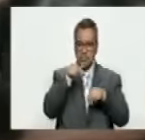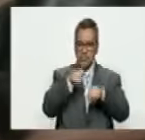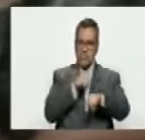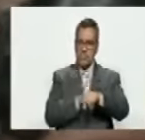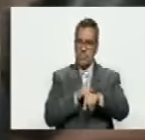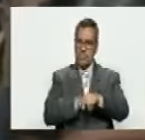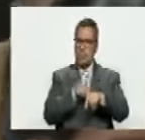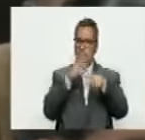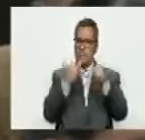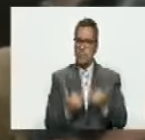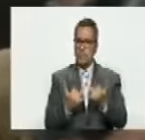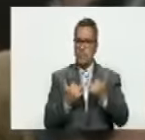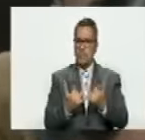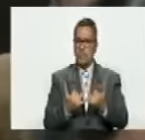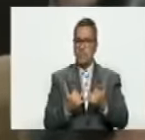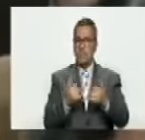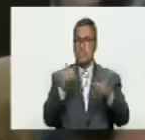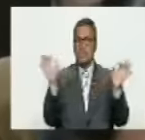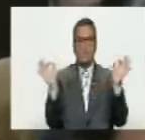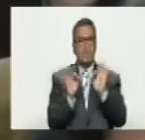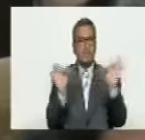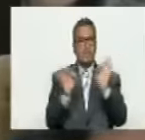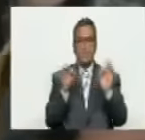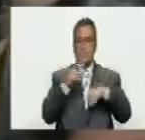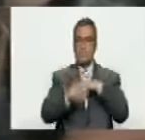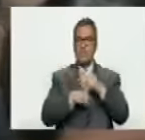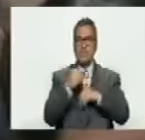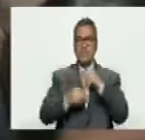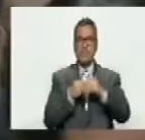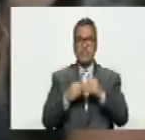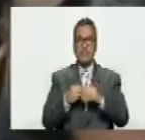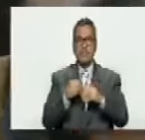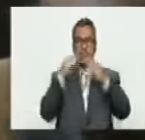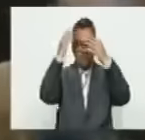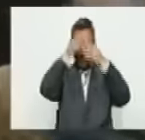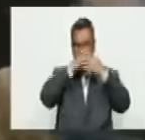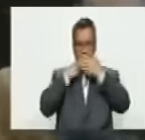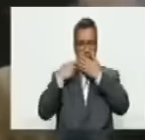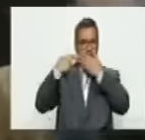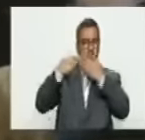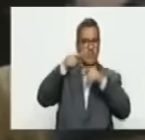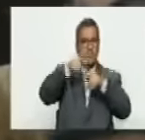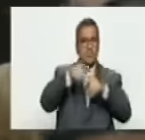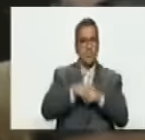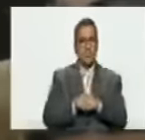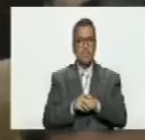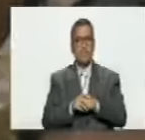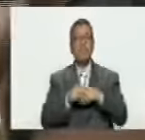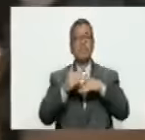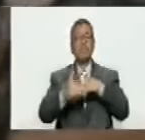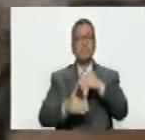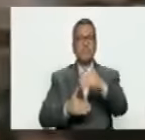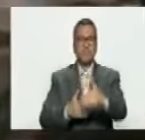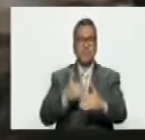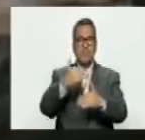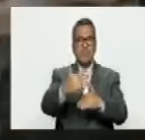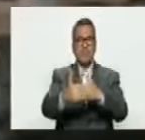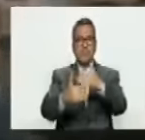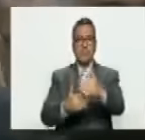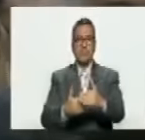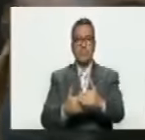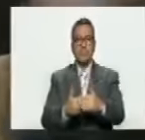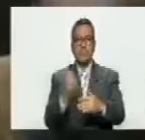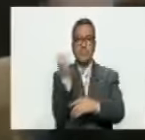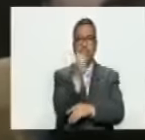que ya se justifica con nada el terrorismo en cuanto al avance de